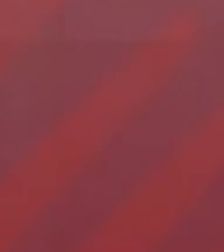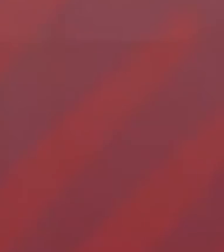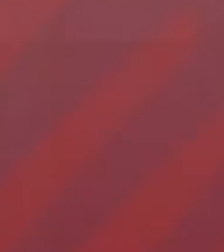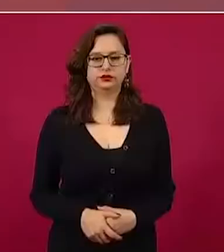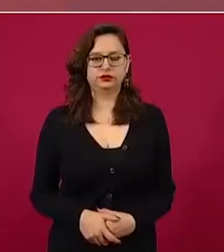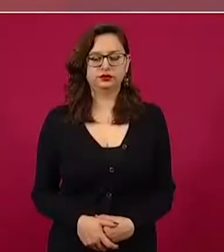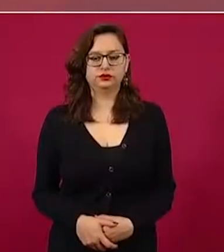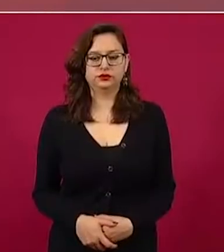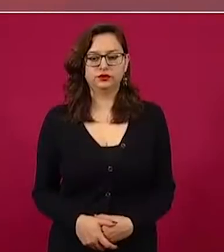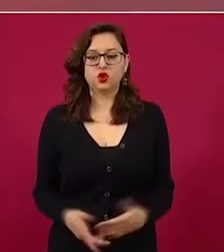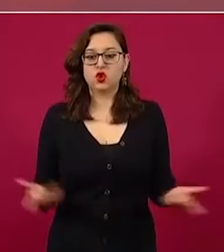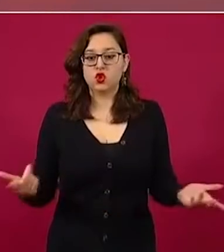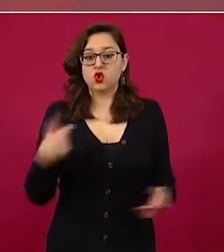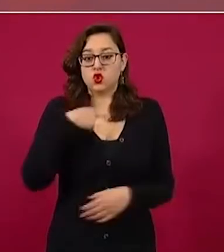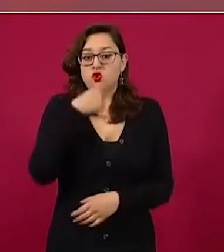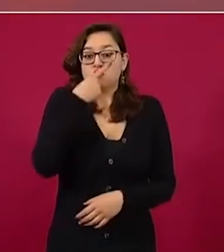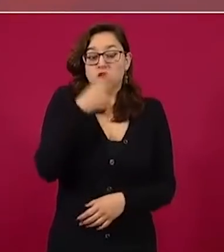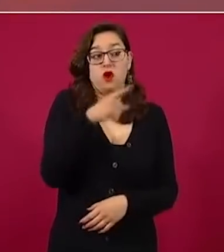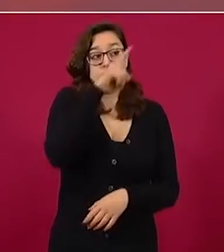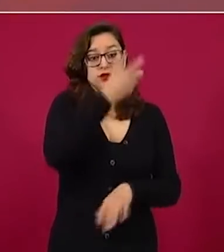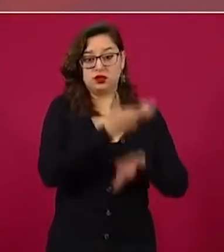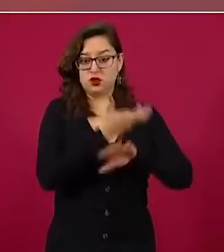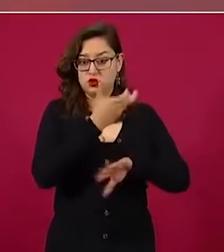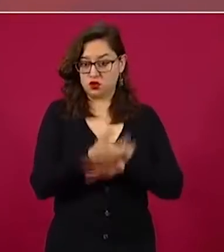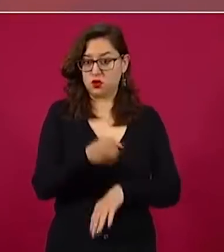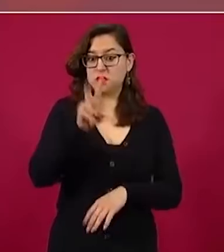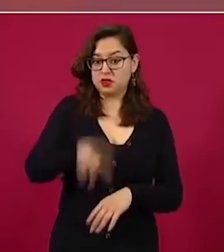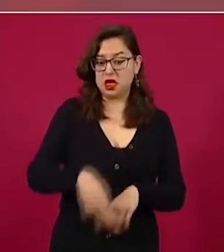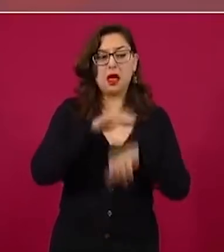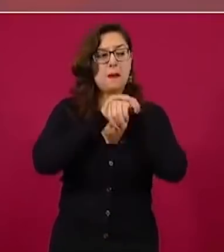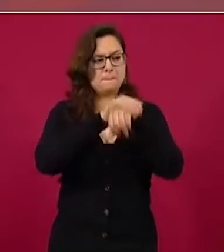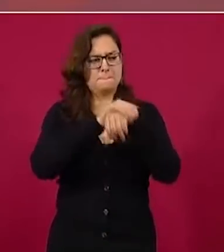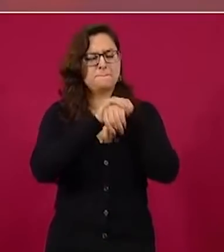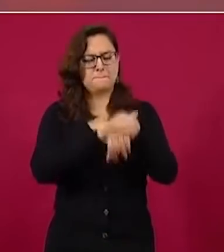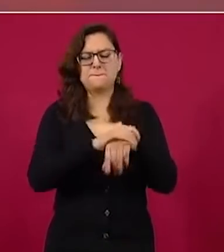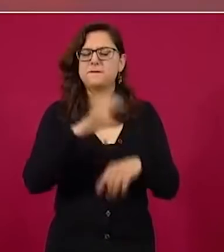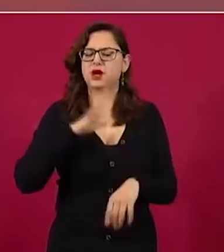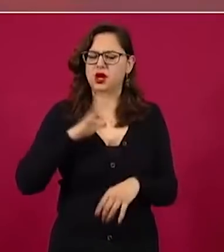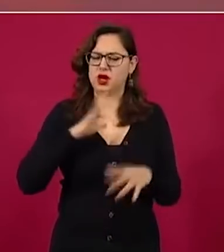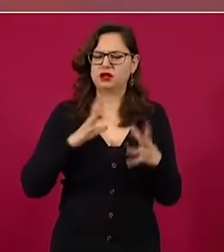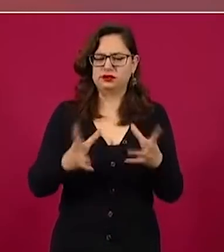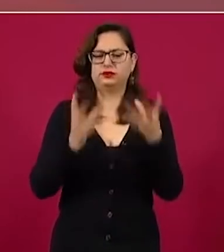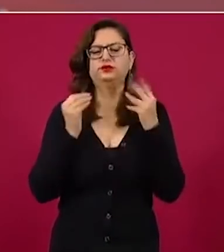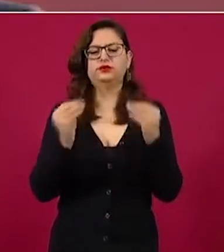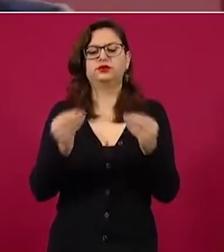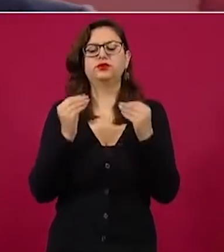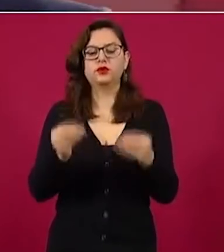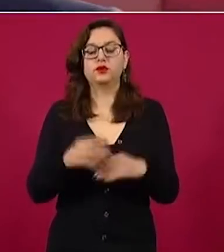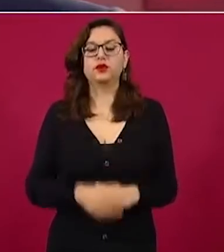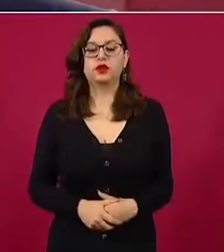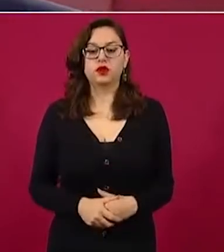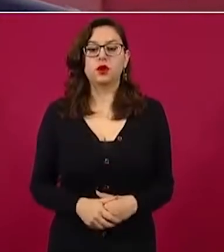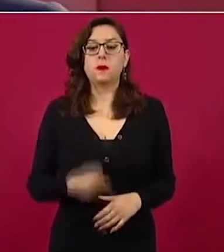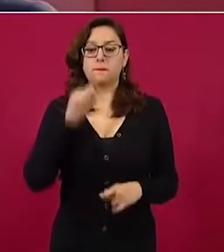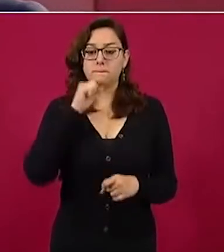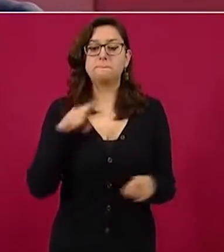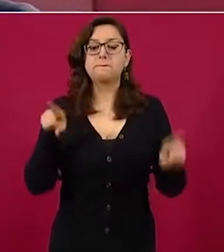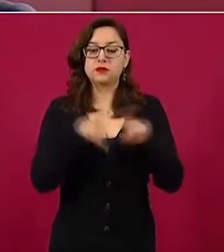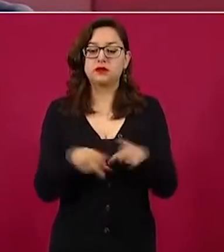en Estados Unidos y muchos amigos estadounidenses de origen mexicano,